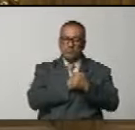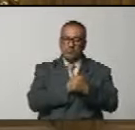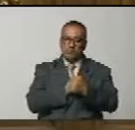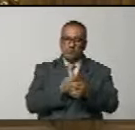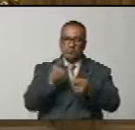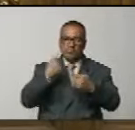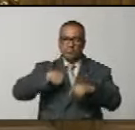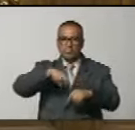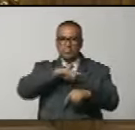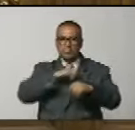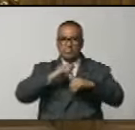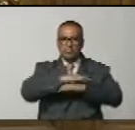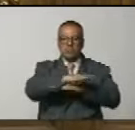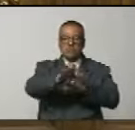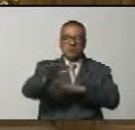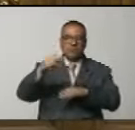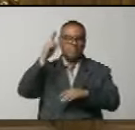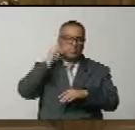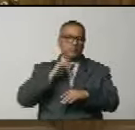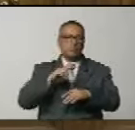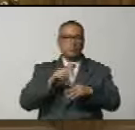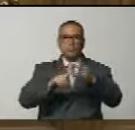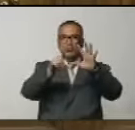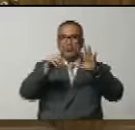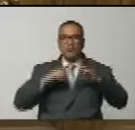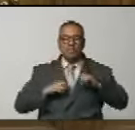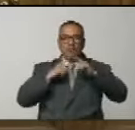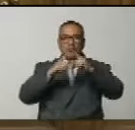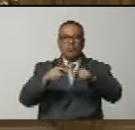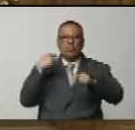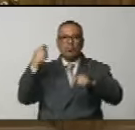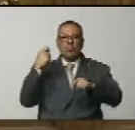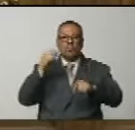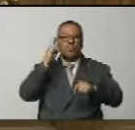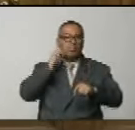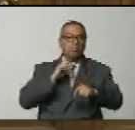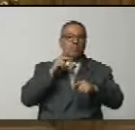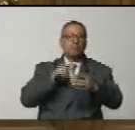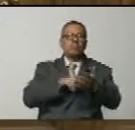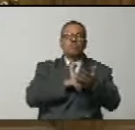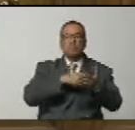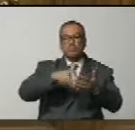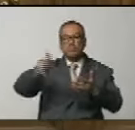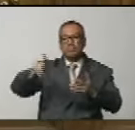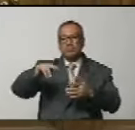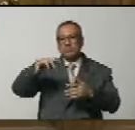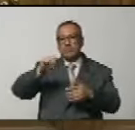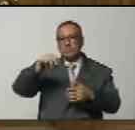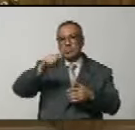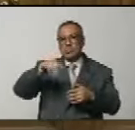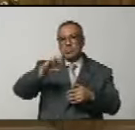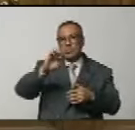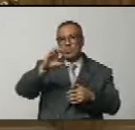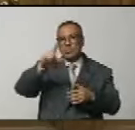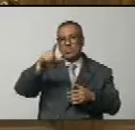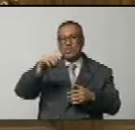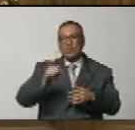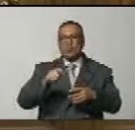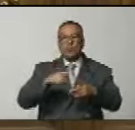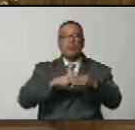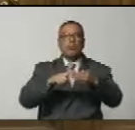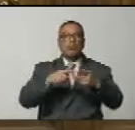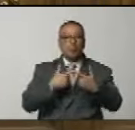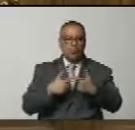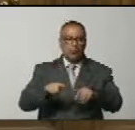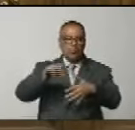por nuestro llano. Bolívar estuvo seis veces en Apure, Bolívar salió de Apure, de Mantecar a la campaña del sur a